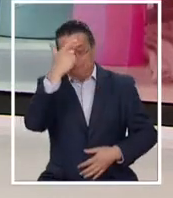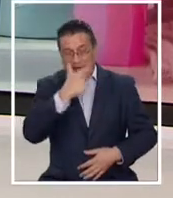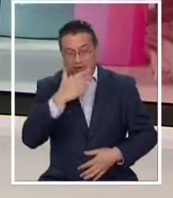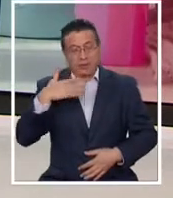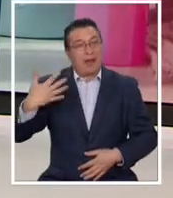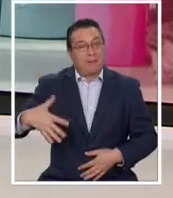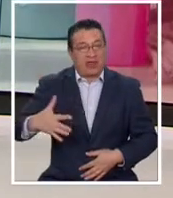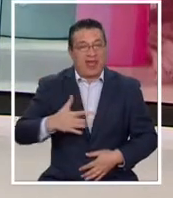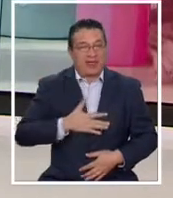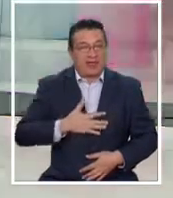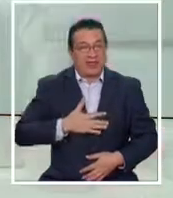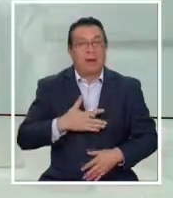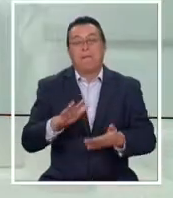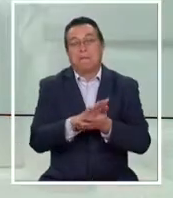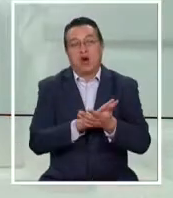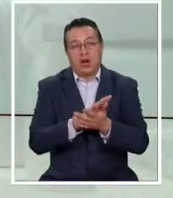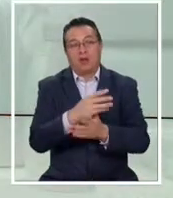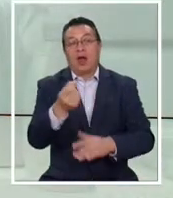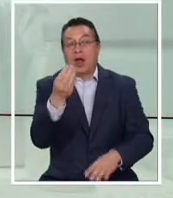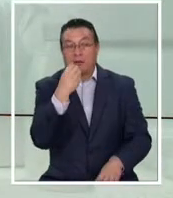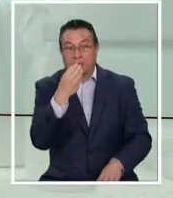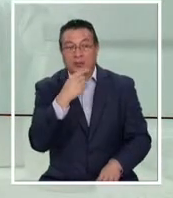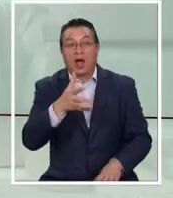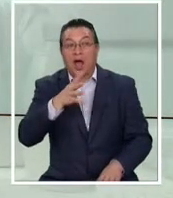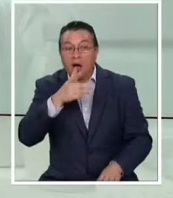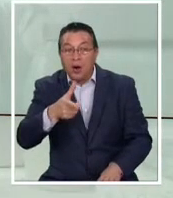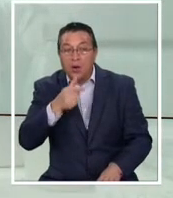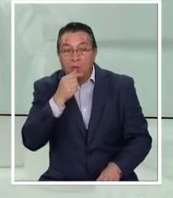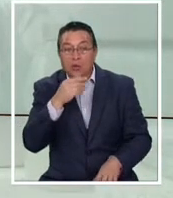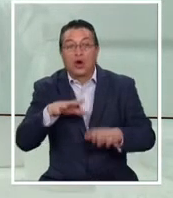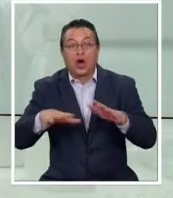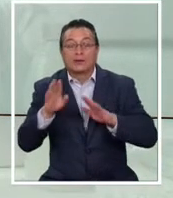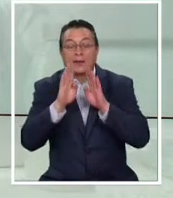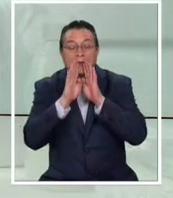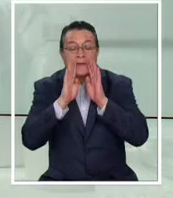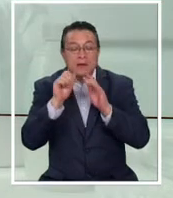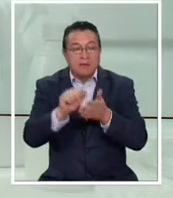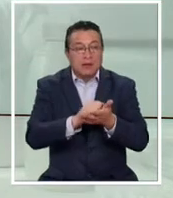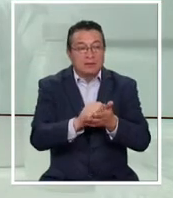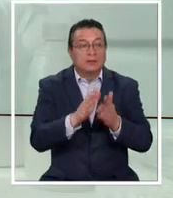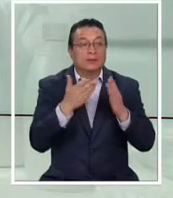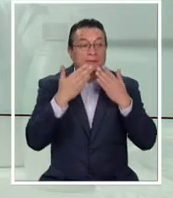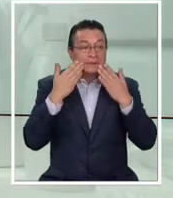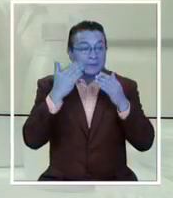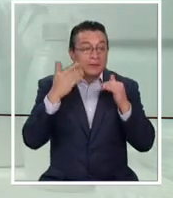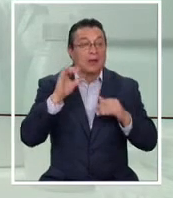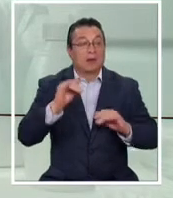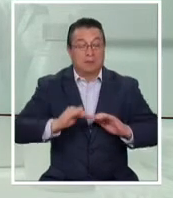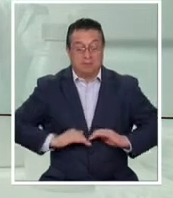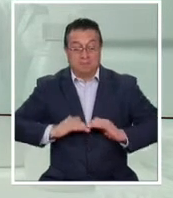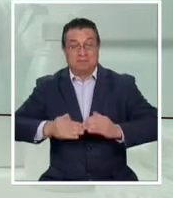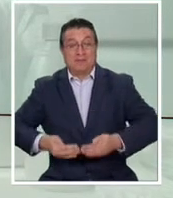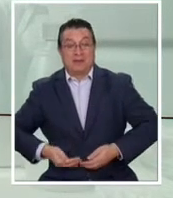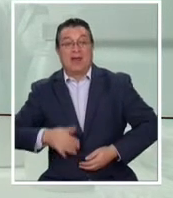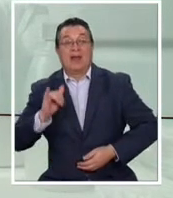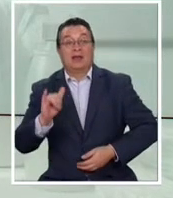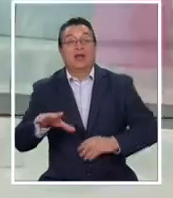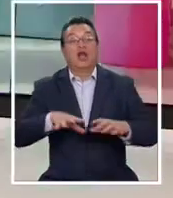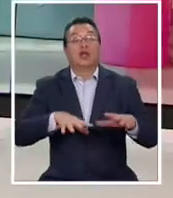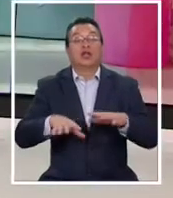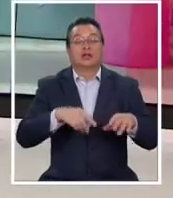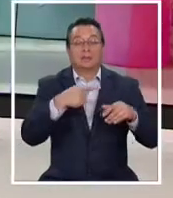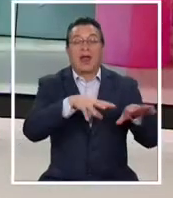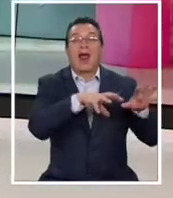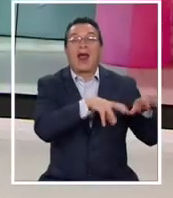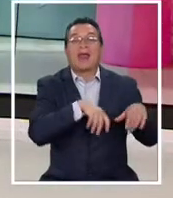las personas. Por ejemplo, alimentos, bebestibles, productos de limpieza, higiene, maternidad y también artículos